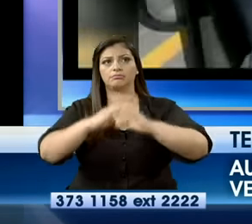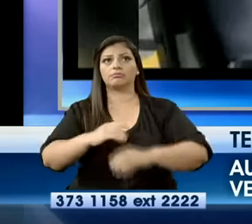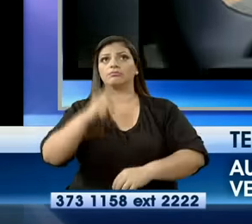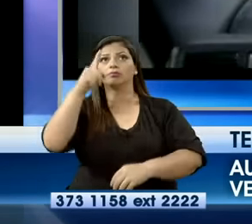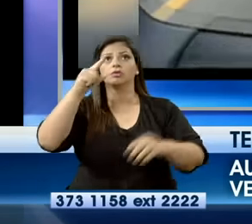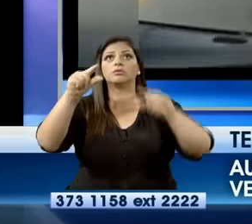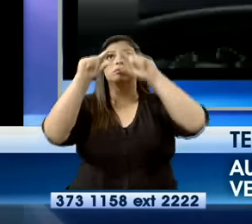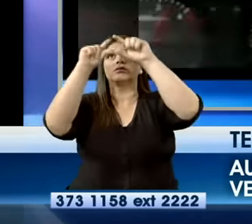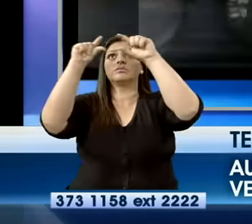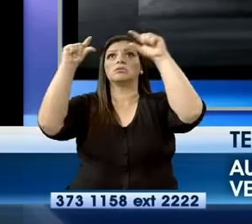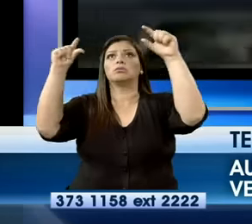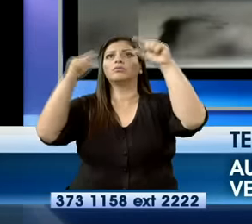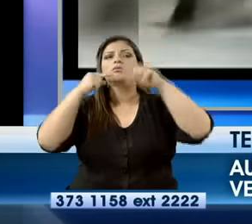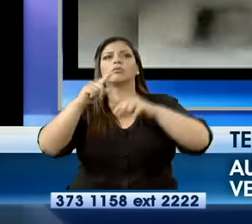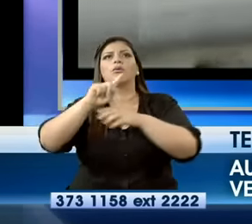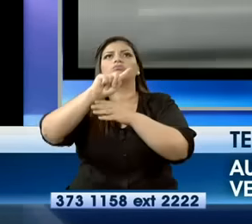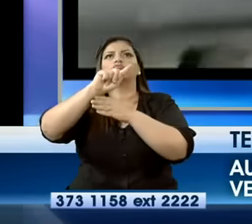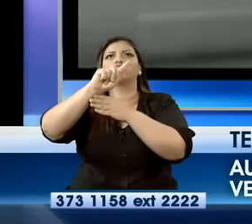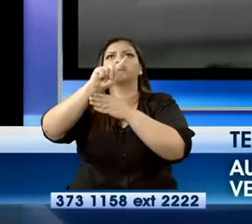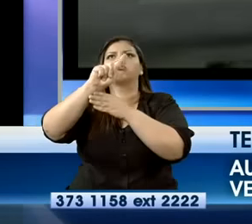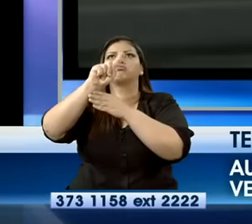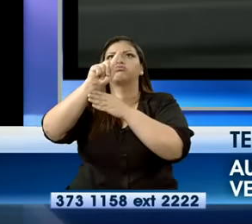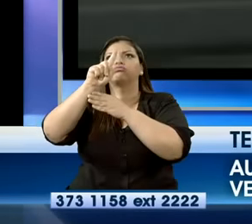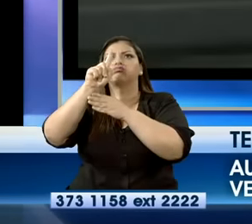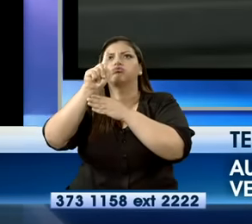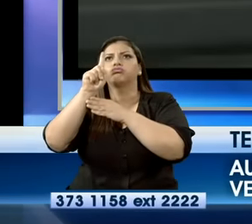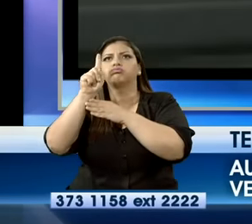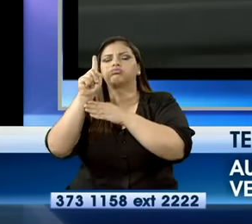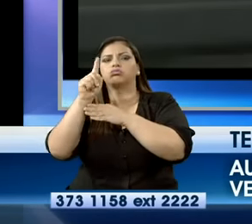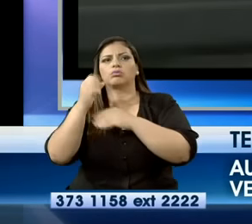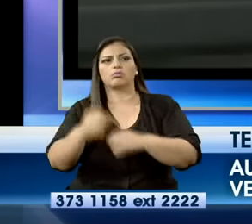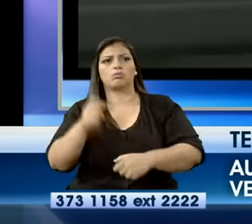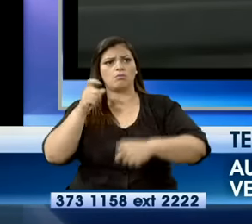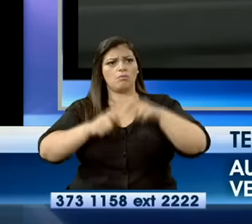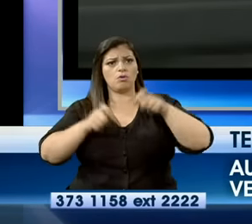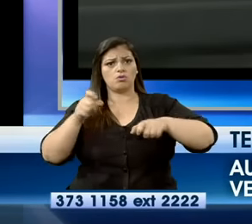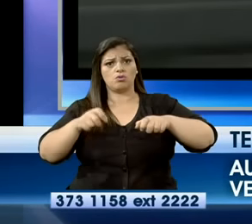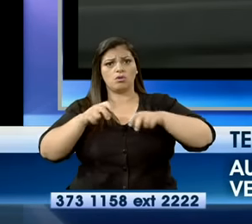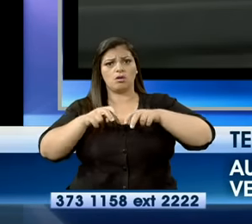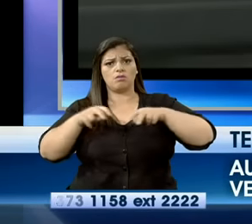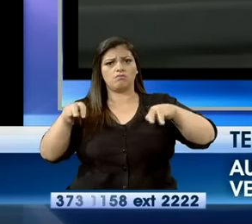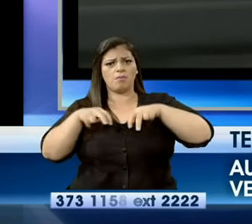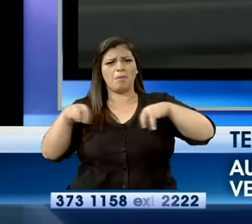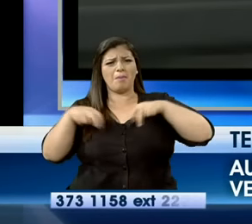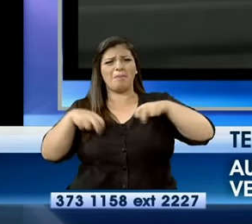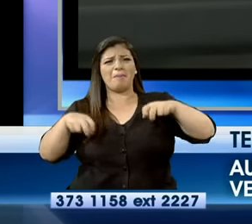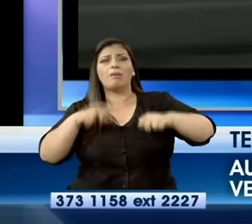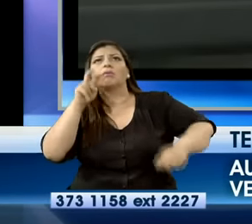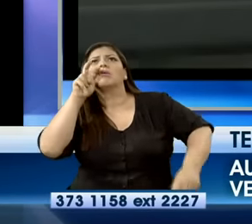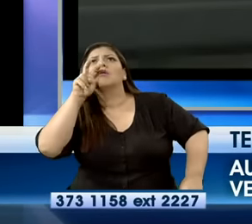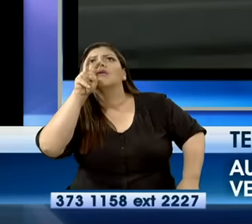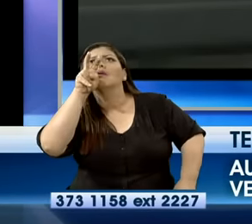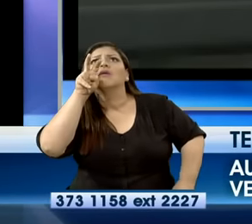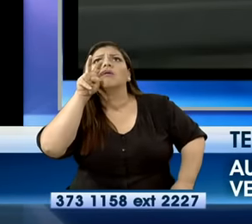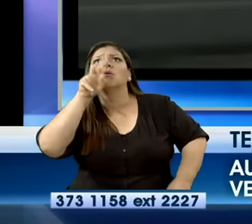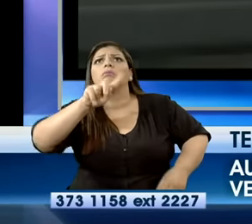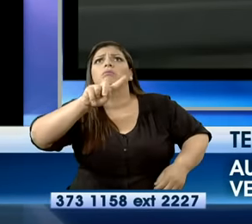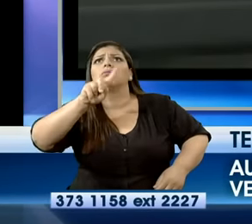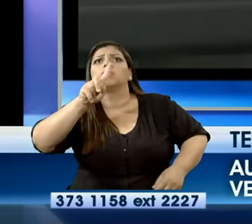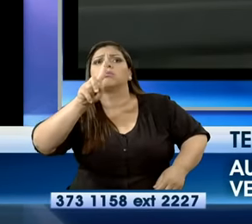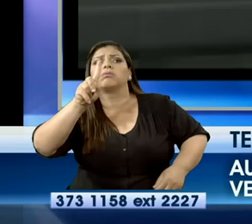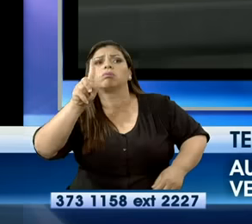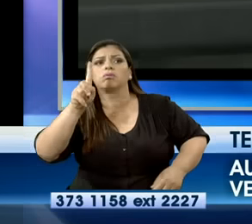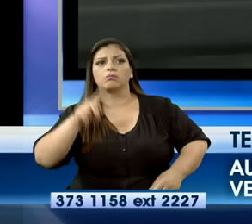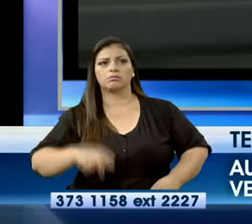Y le reclaman, porque tú me decías que tú habías venido, ya. Le reclaman que baje la velocidad y le hacen yuca. ¿Y quieres? Bájate, pues.